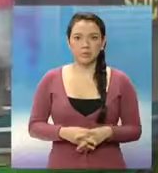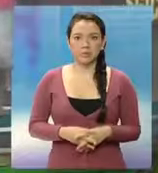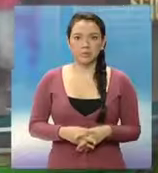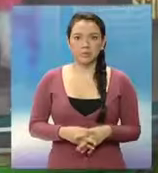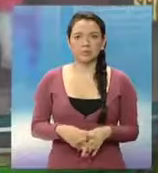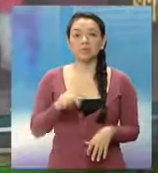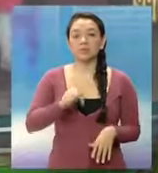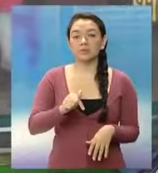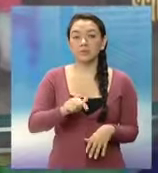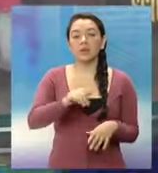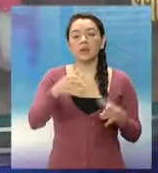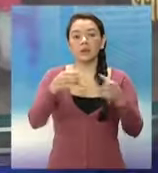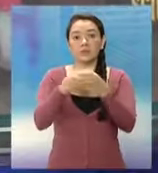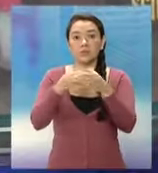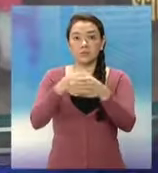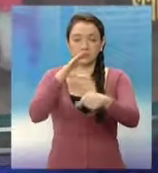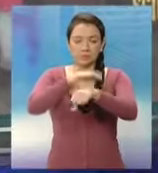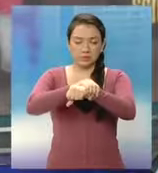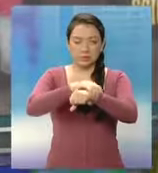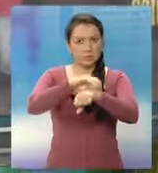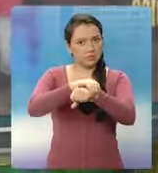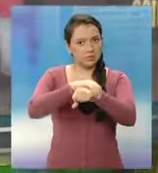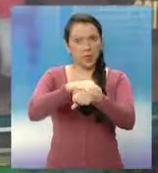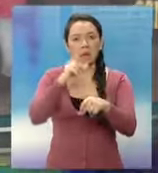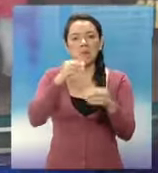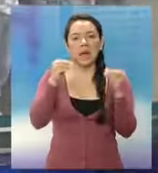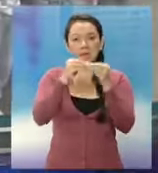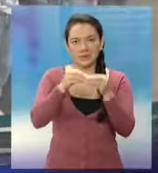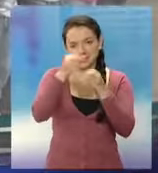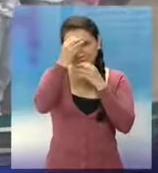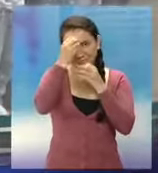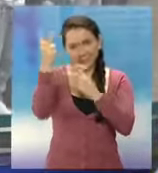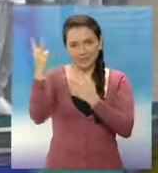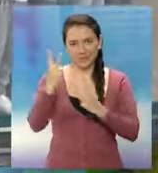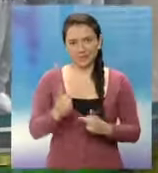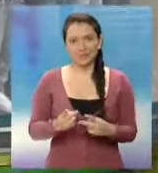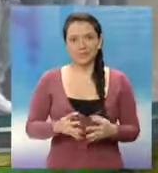Además, capturan a banda de extorsionistas que operaban en la zona 18.